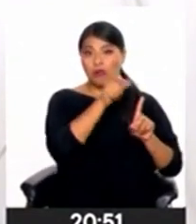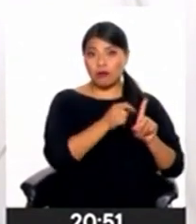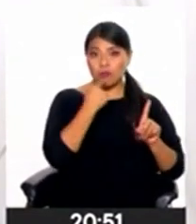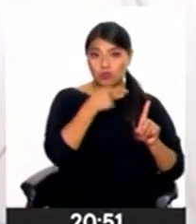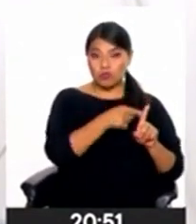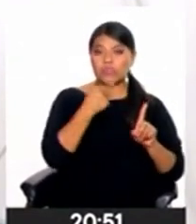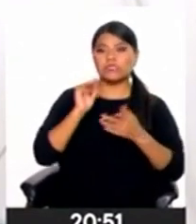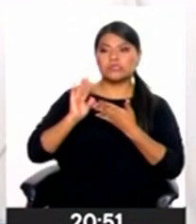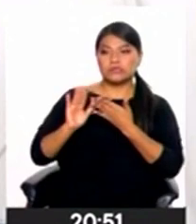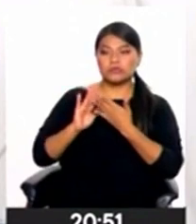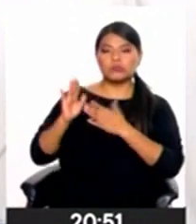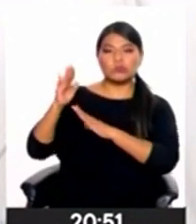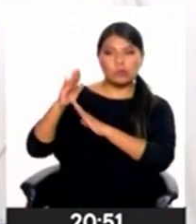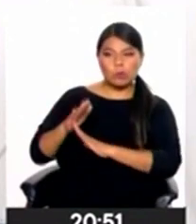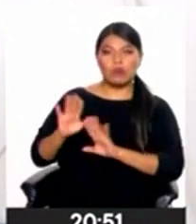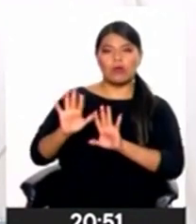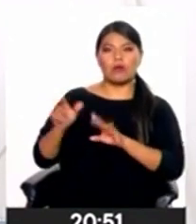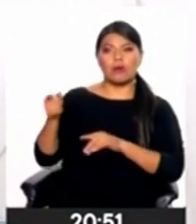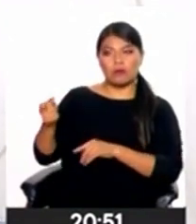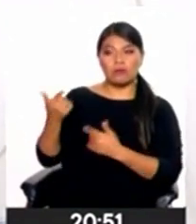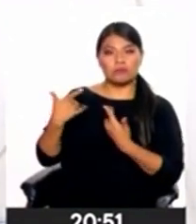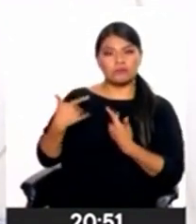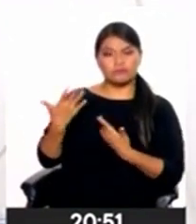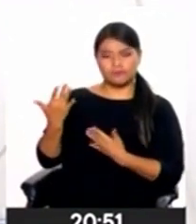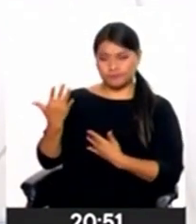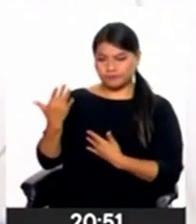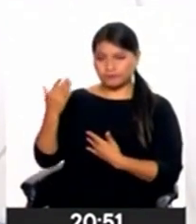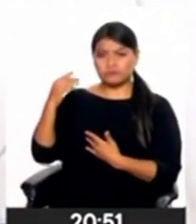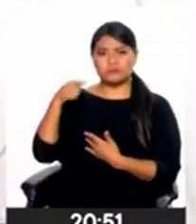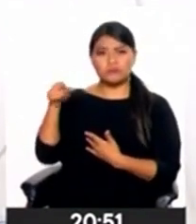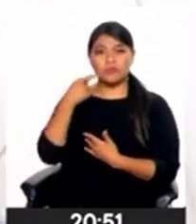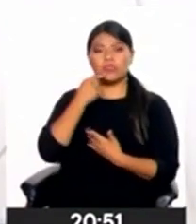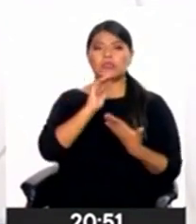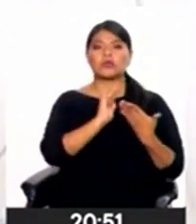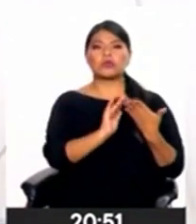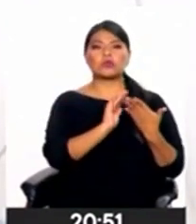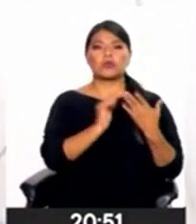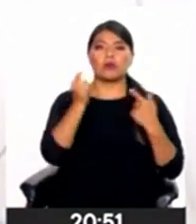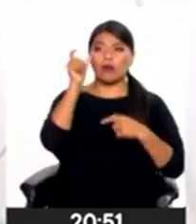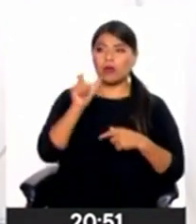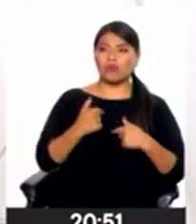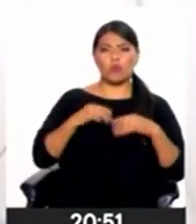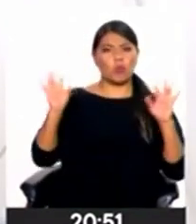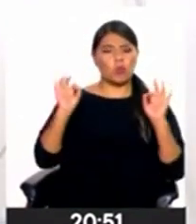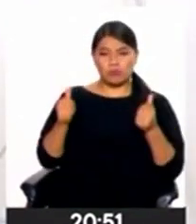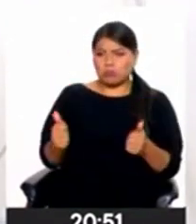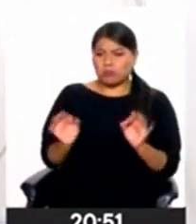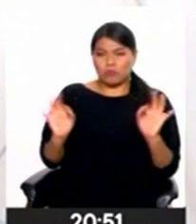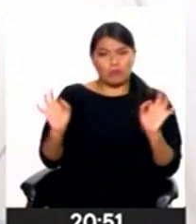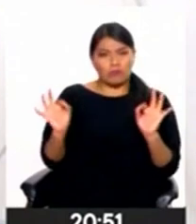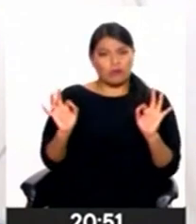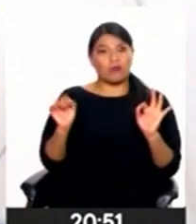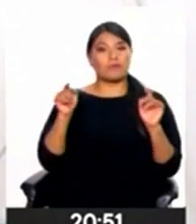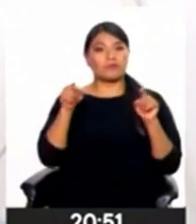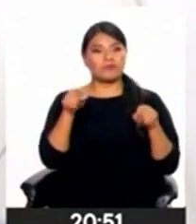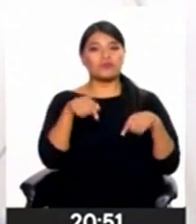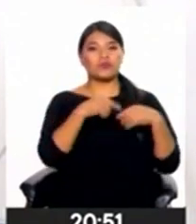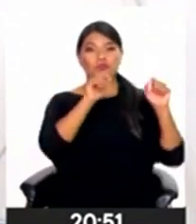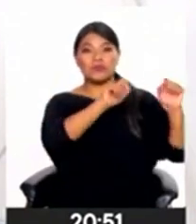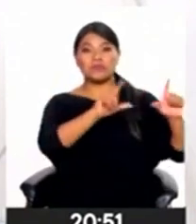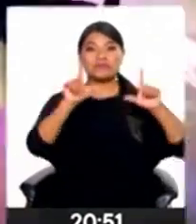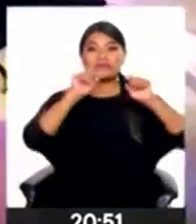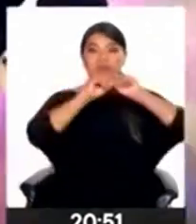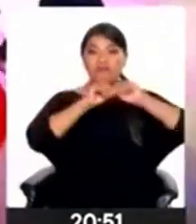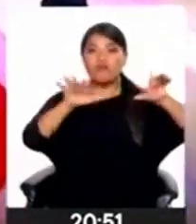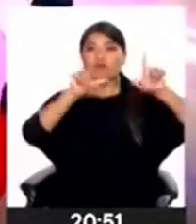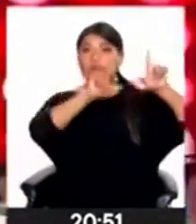en este caso, que sería el ciudadano, diga que no lo ha tomado de esa manera. Recordemos que esto ha sido transmitido en